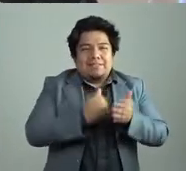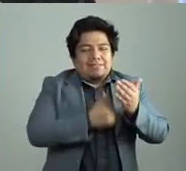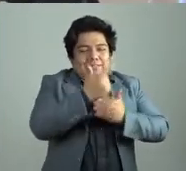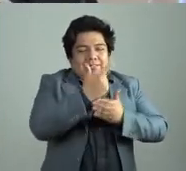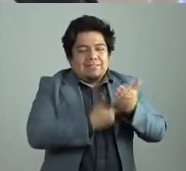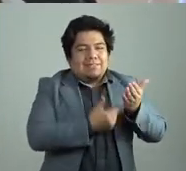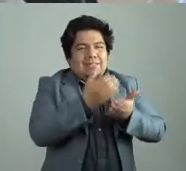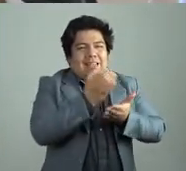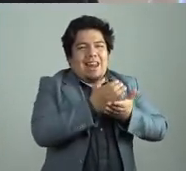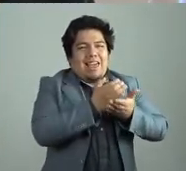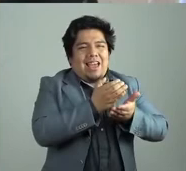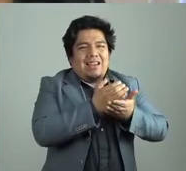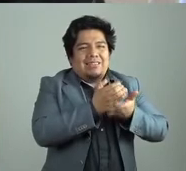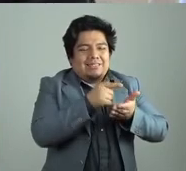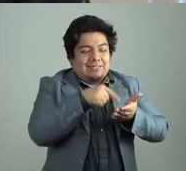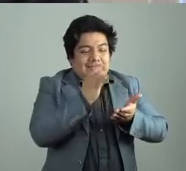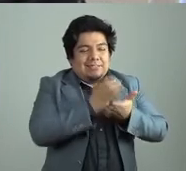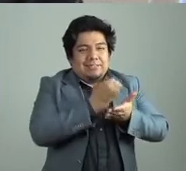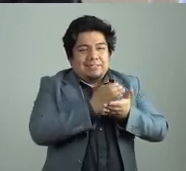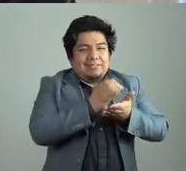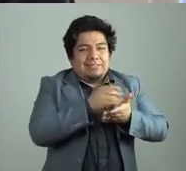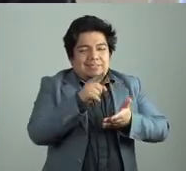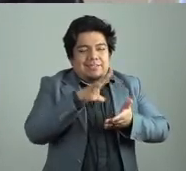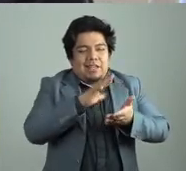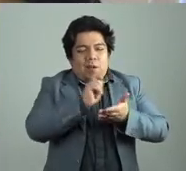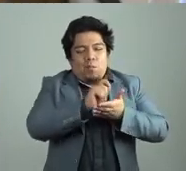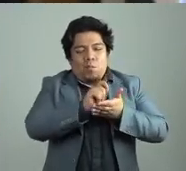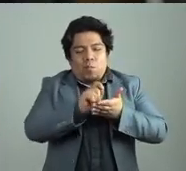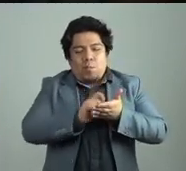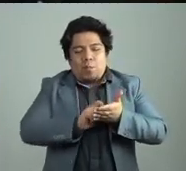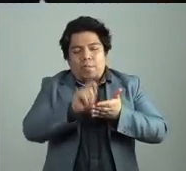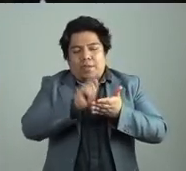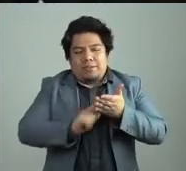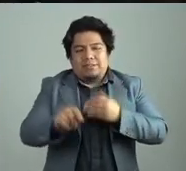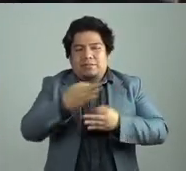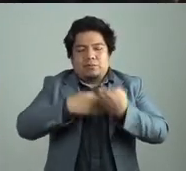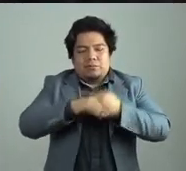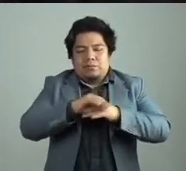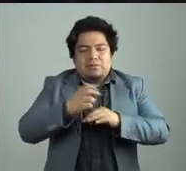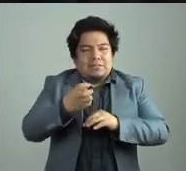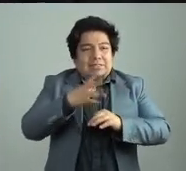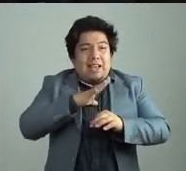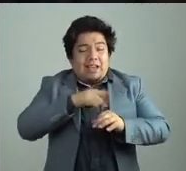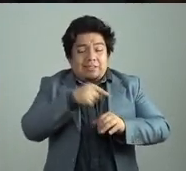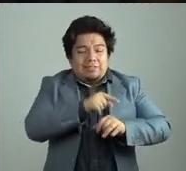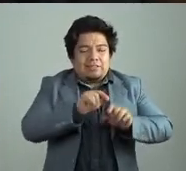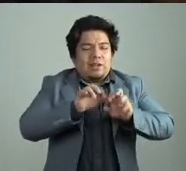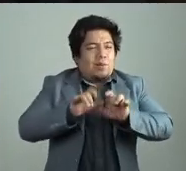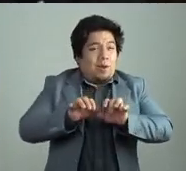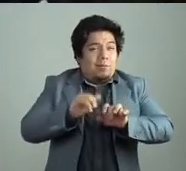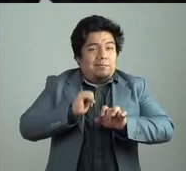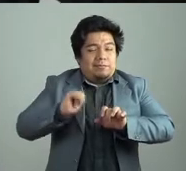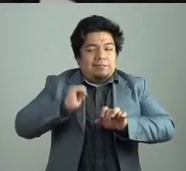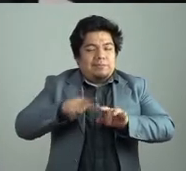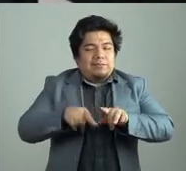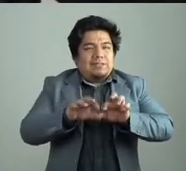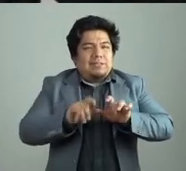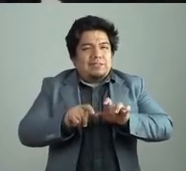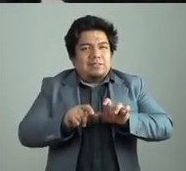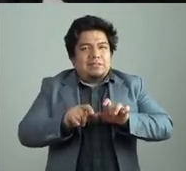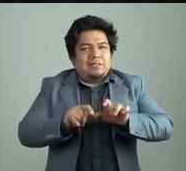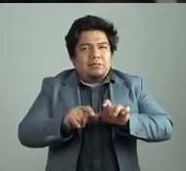¿no? O sea, tengo una habilidad, he desarrollado una habilidad en la copia, entonces de la máquina, de escribir del